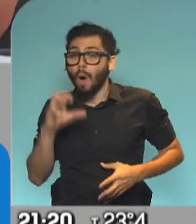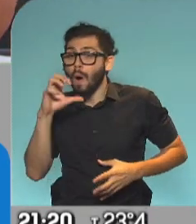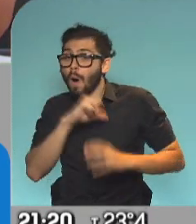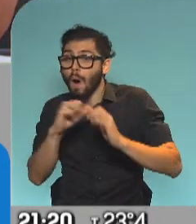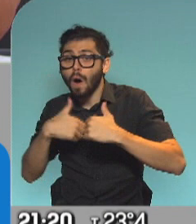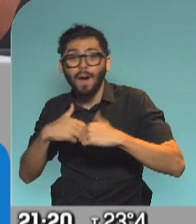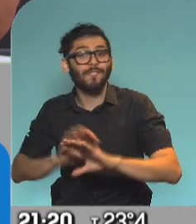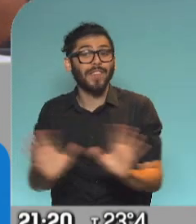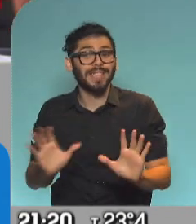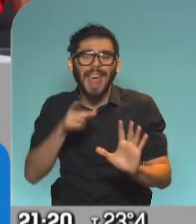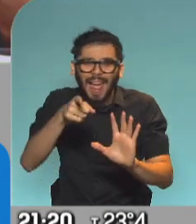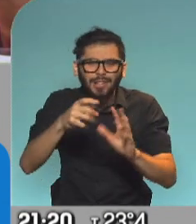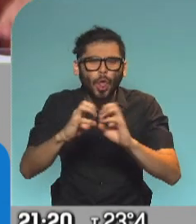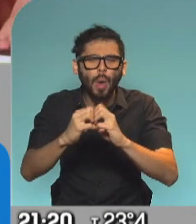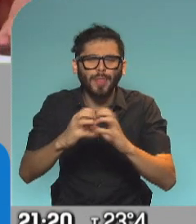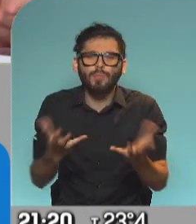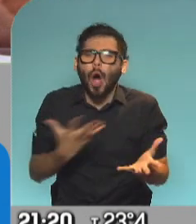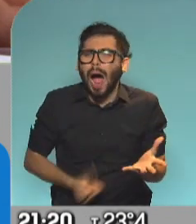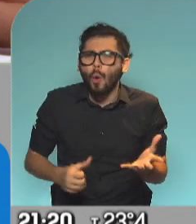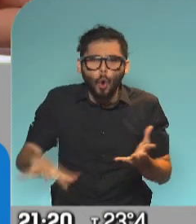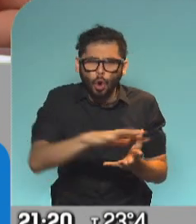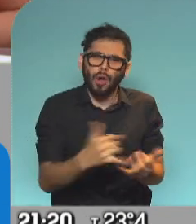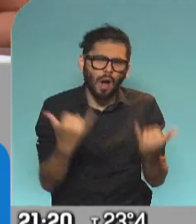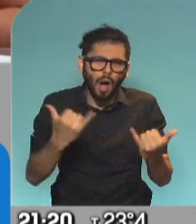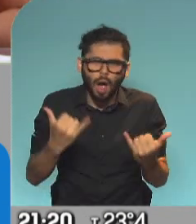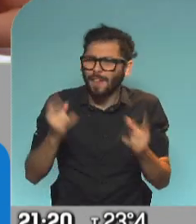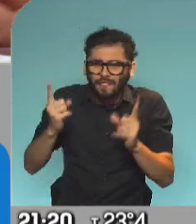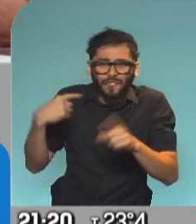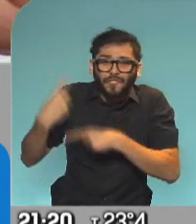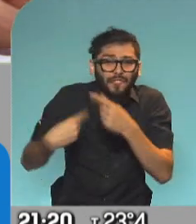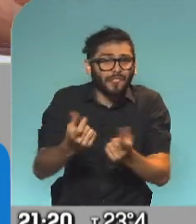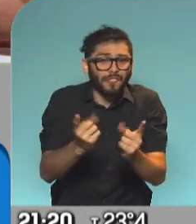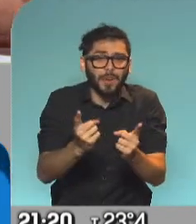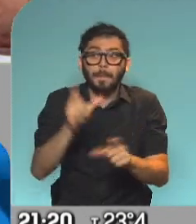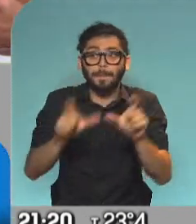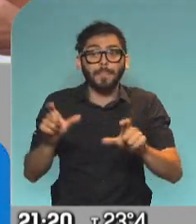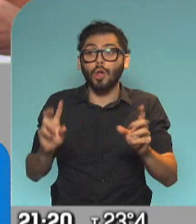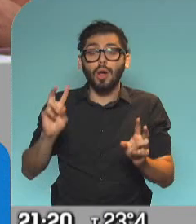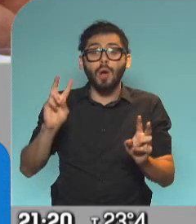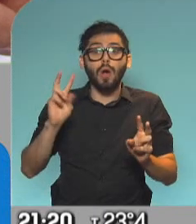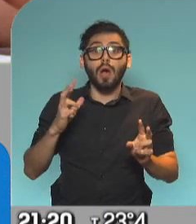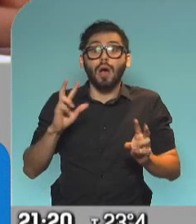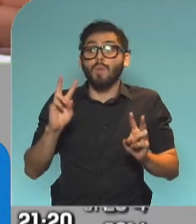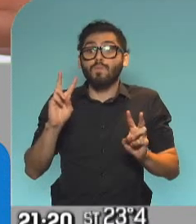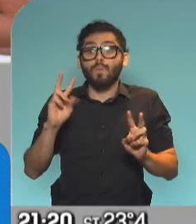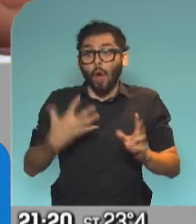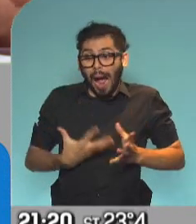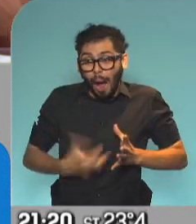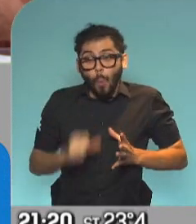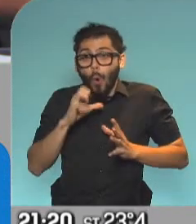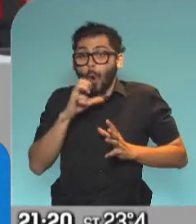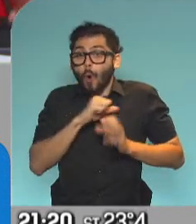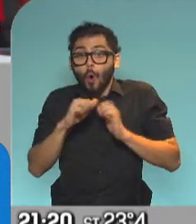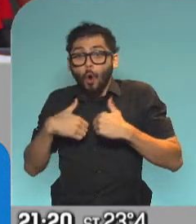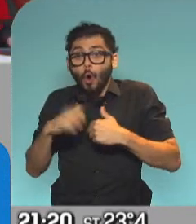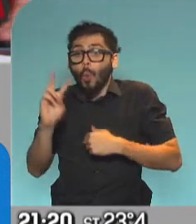que estar apuntado el debate, que los abortos existen, que se siguen haciendo, que quienes mueren, la mayoría de las mujeres que mueren por abortos clandestinos son